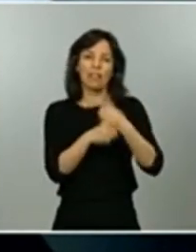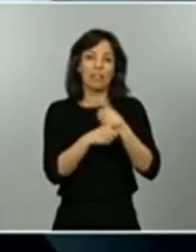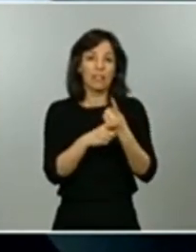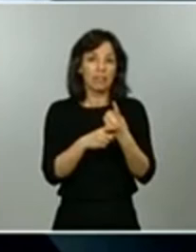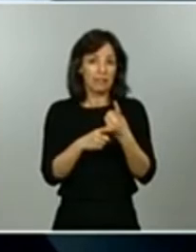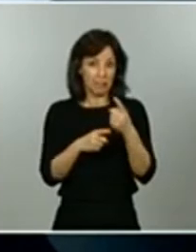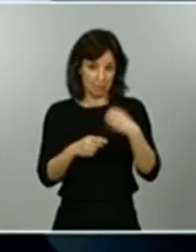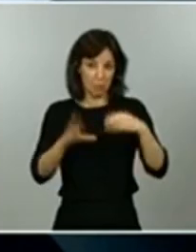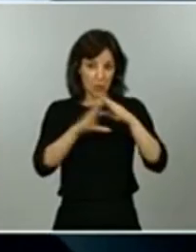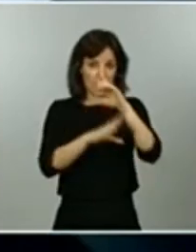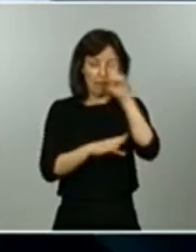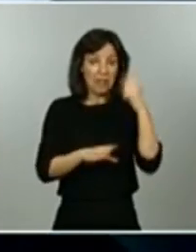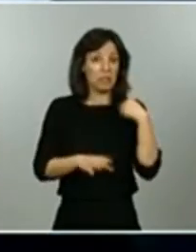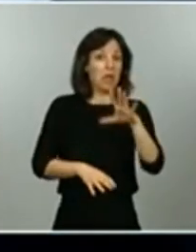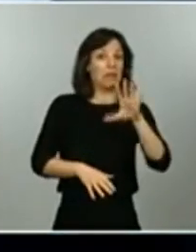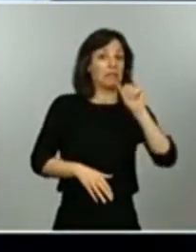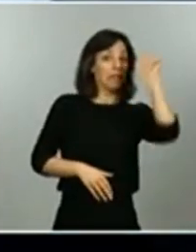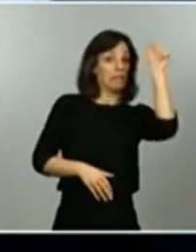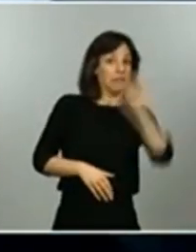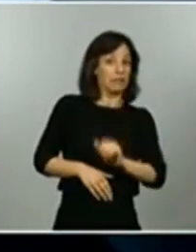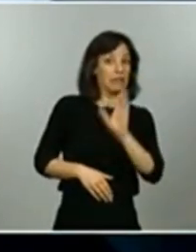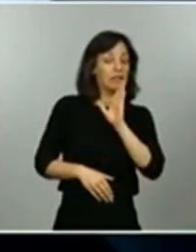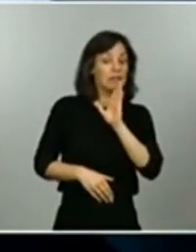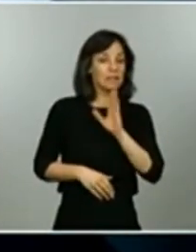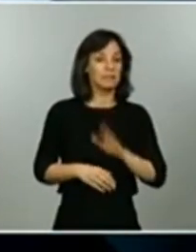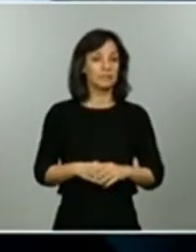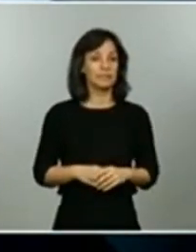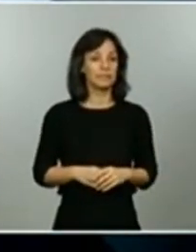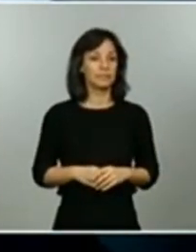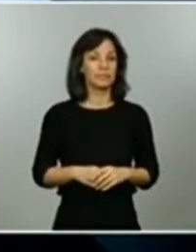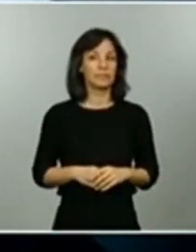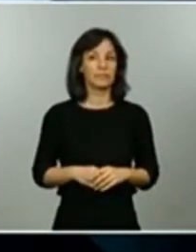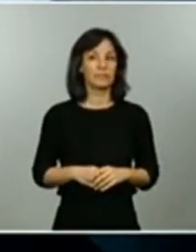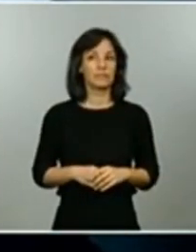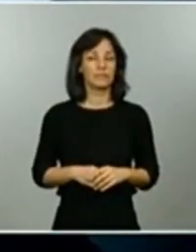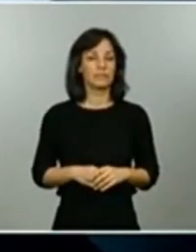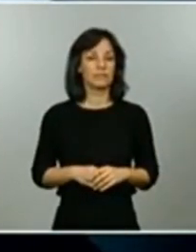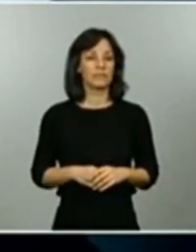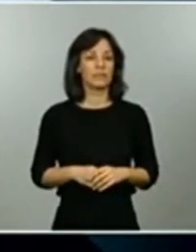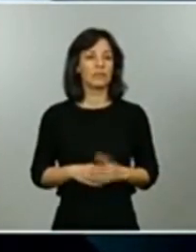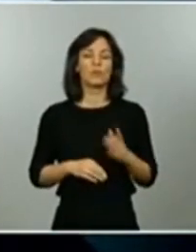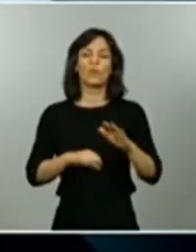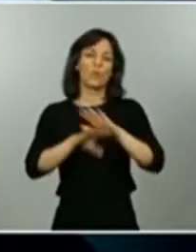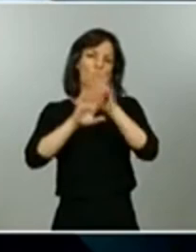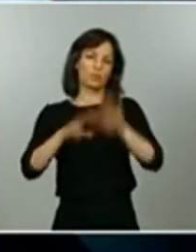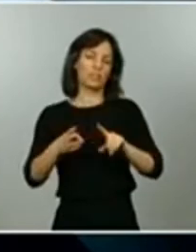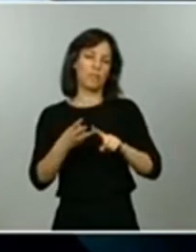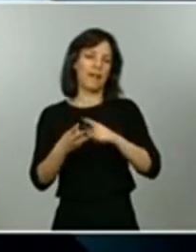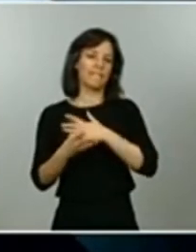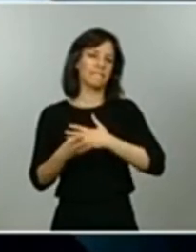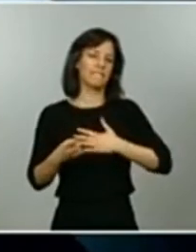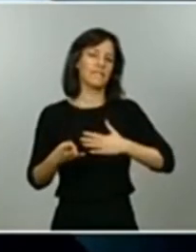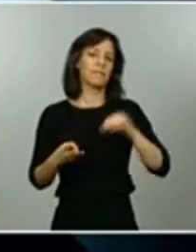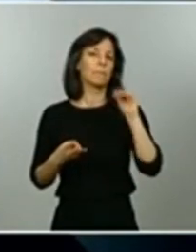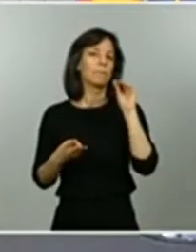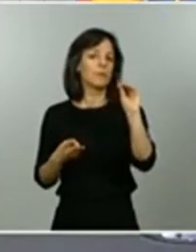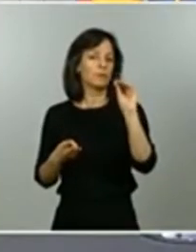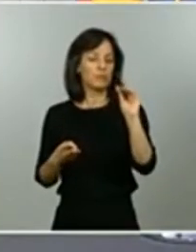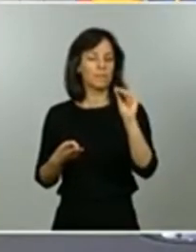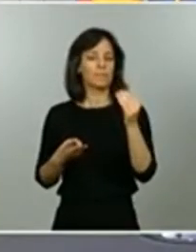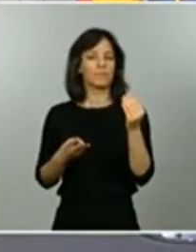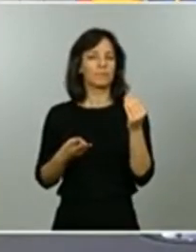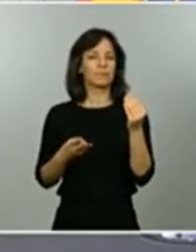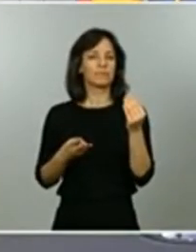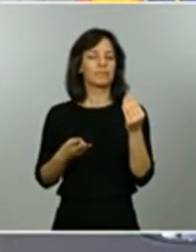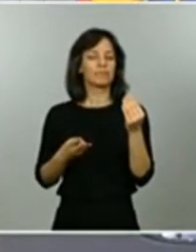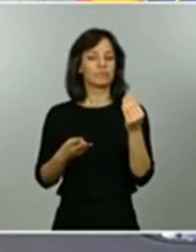disposición en su propuesta inicial y también una última me gustaría pedirle una valoración de la política de la gestión que